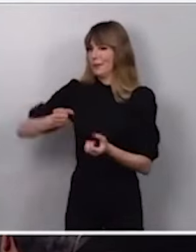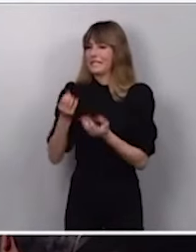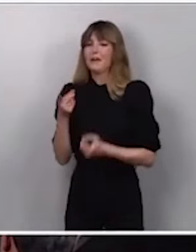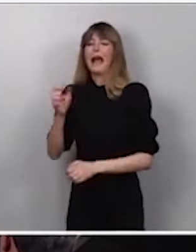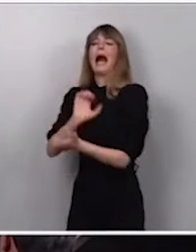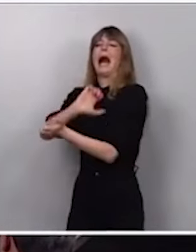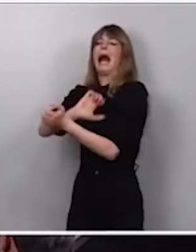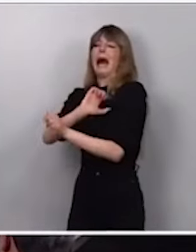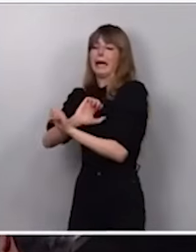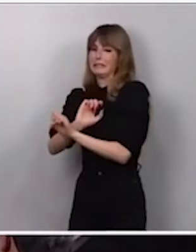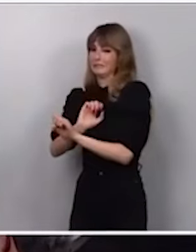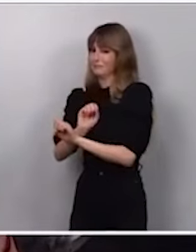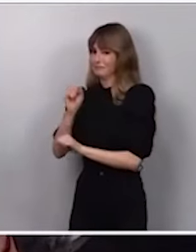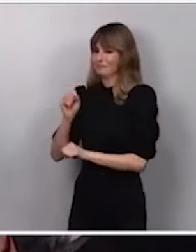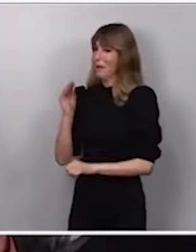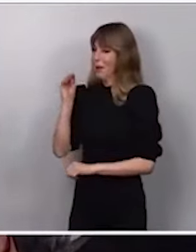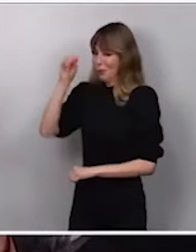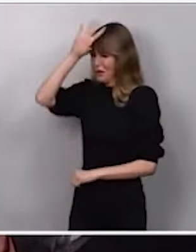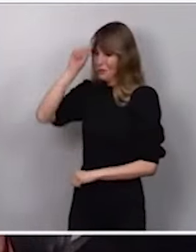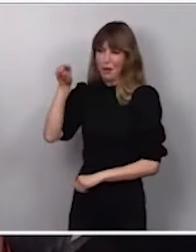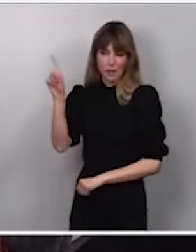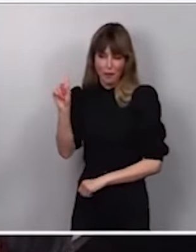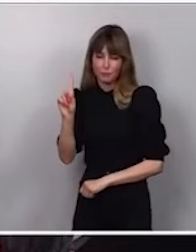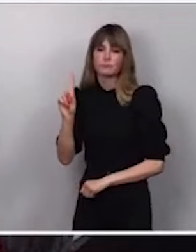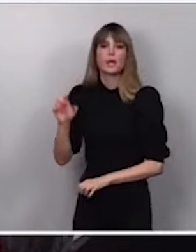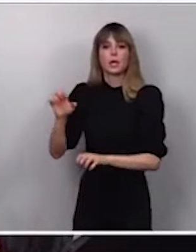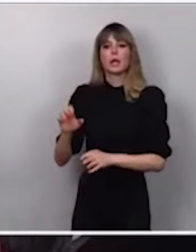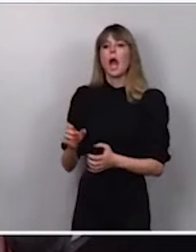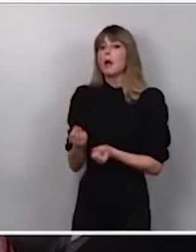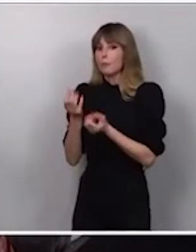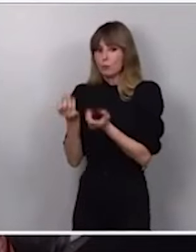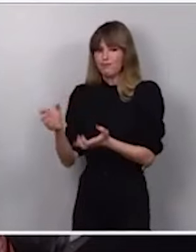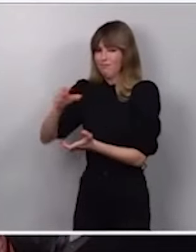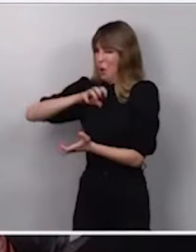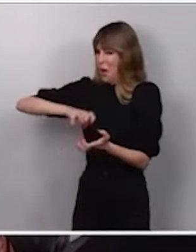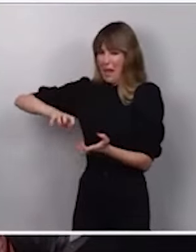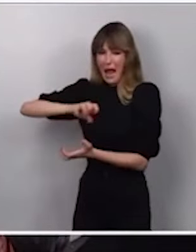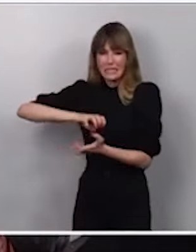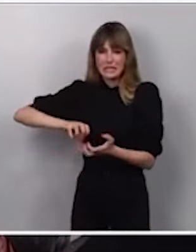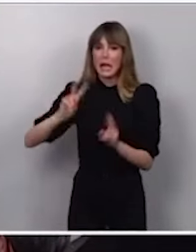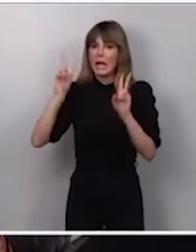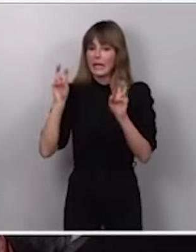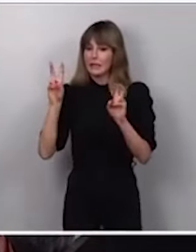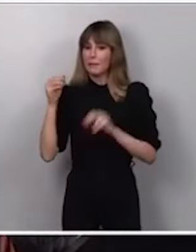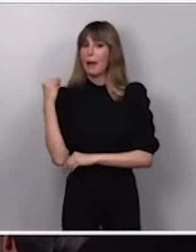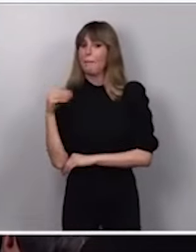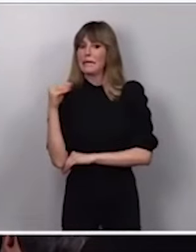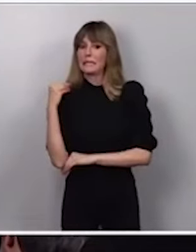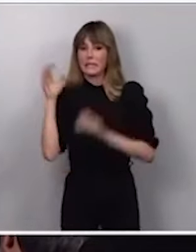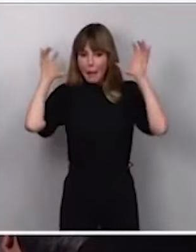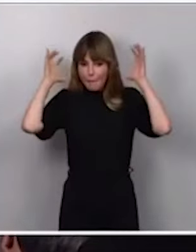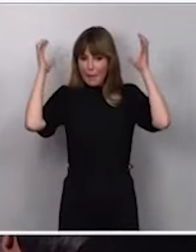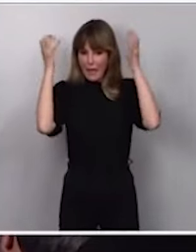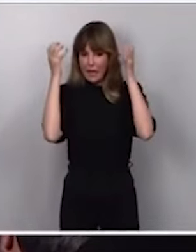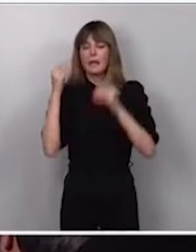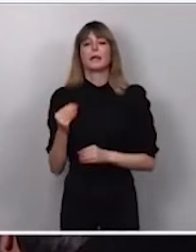usted, seguro que no le ha sorprendido mi pregunta. Por las polémicas declaraciones que ha hecho el fin de semana sobre el presidente argentino, sobre mi ley, quería